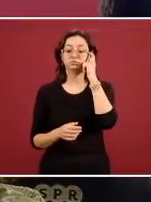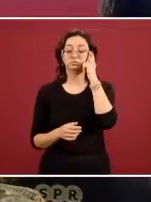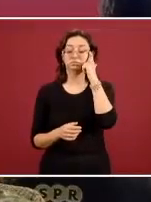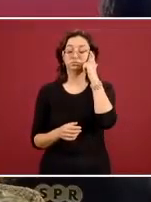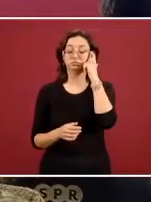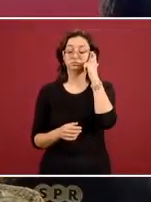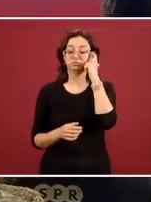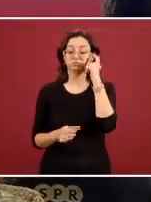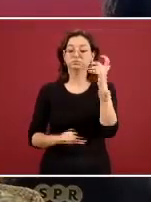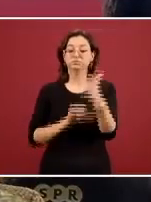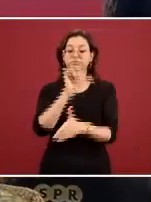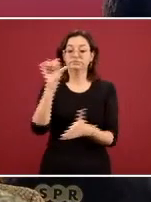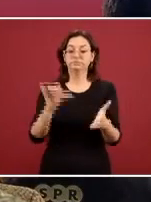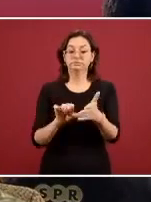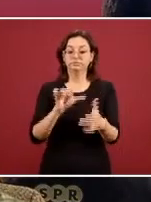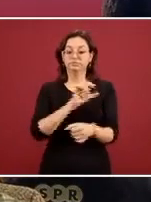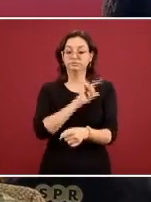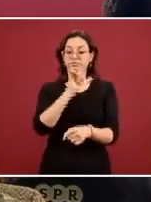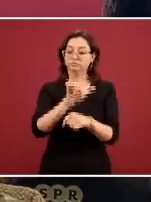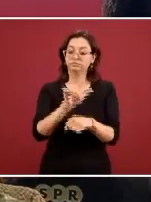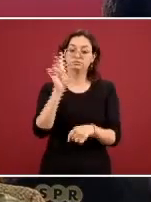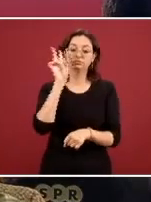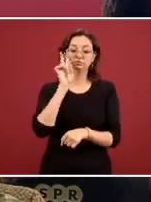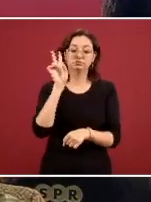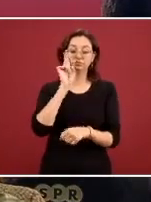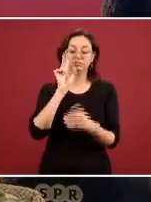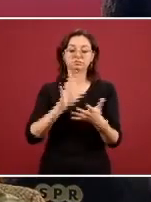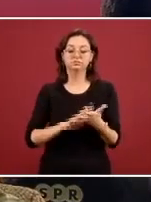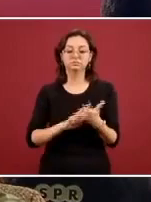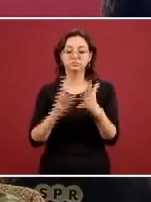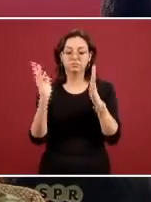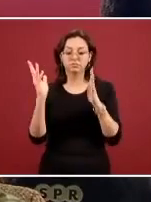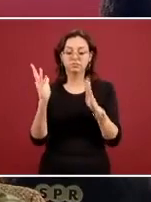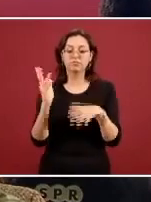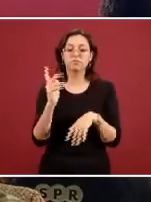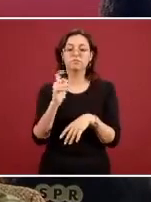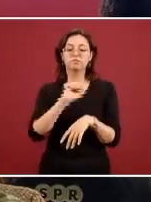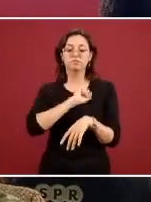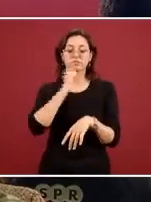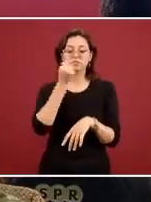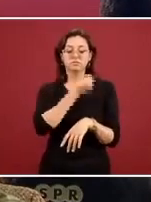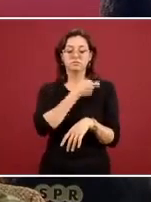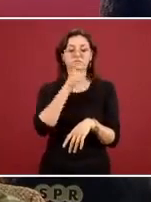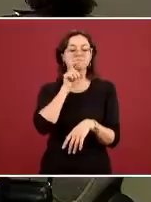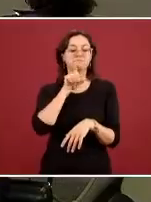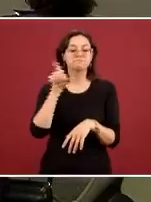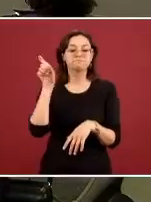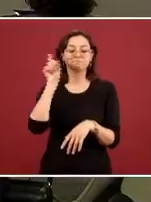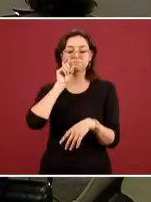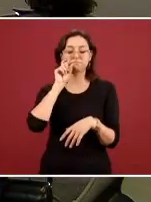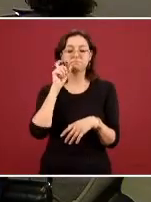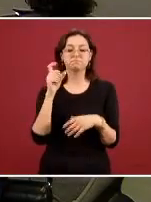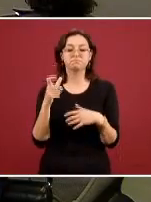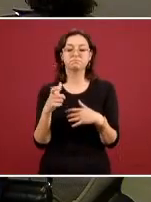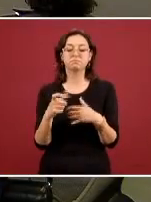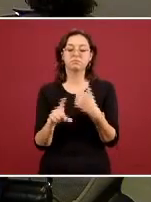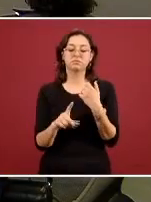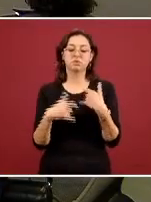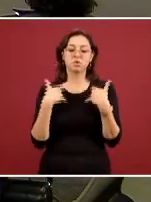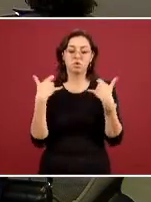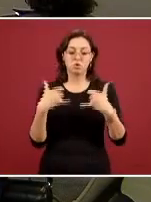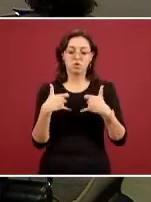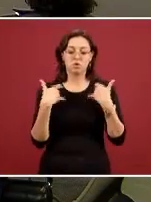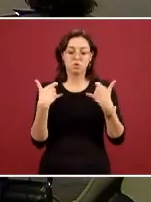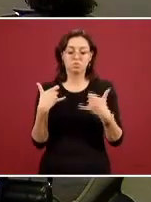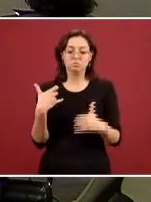especializados que puede ser en adicciones en violencia salud sexual problemas como el embarazo adolescente